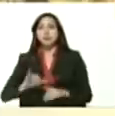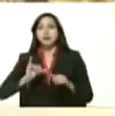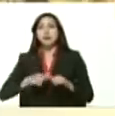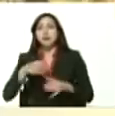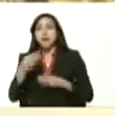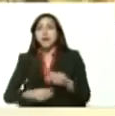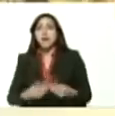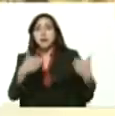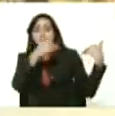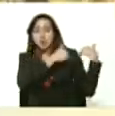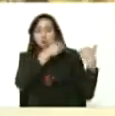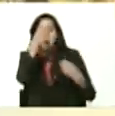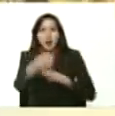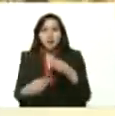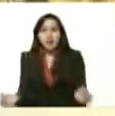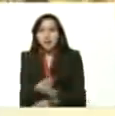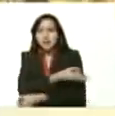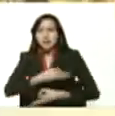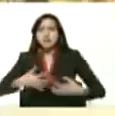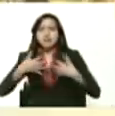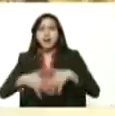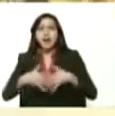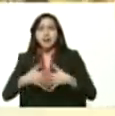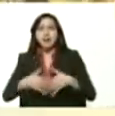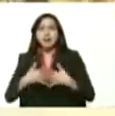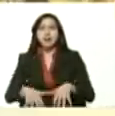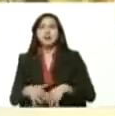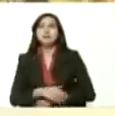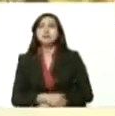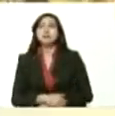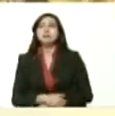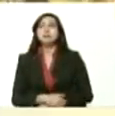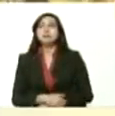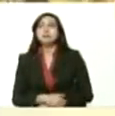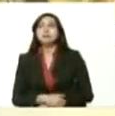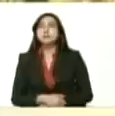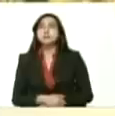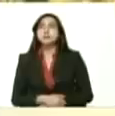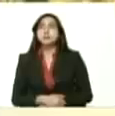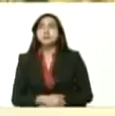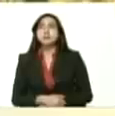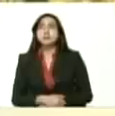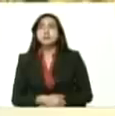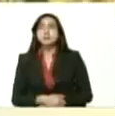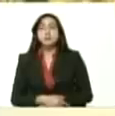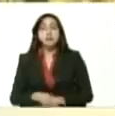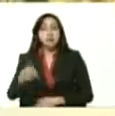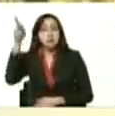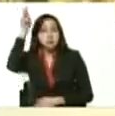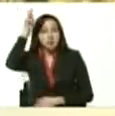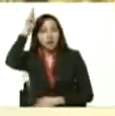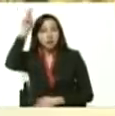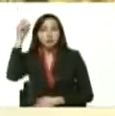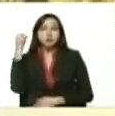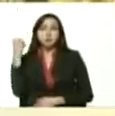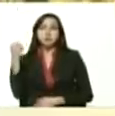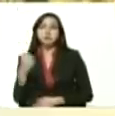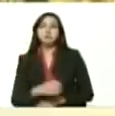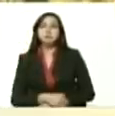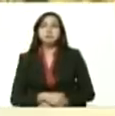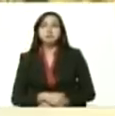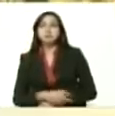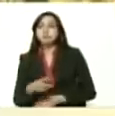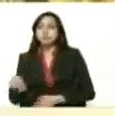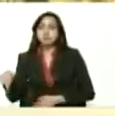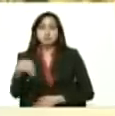responsable de calidad de la planta la planta bravo cacique Yaracuy el bravo cacique Yaracuy anda por